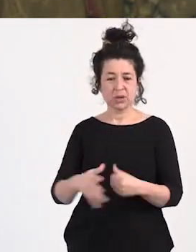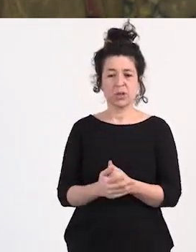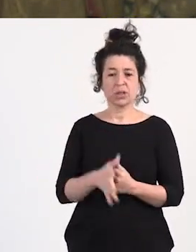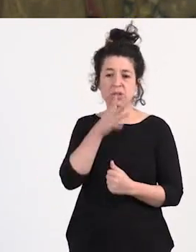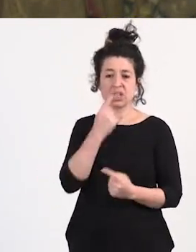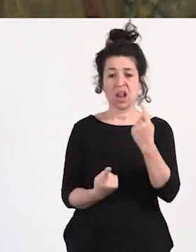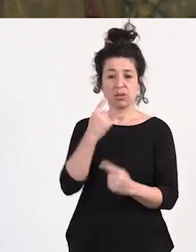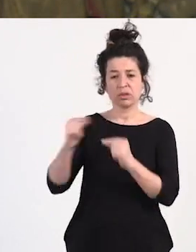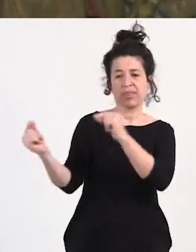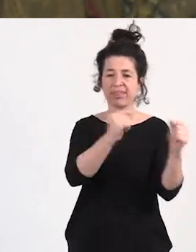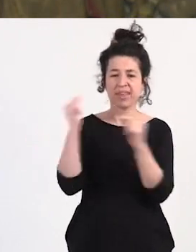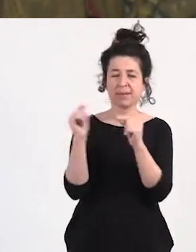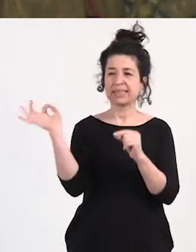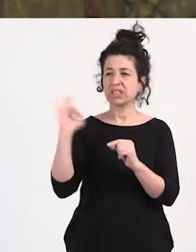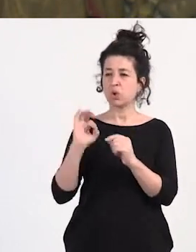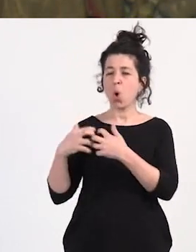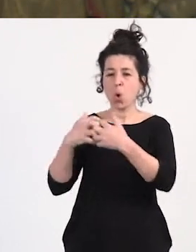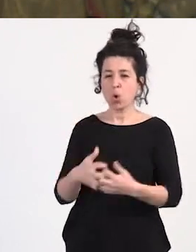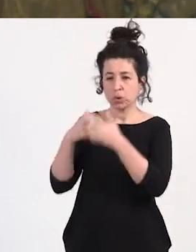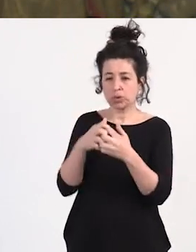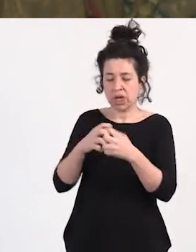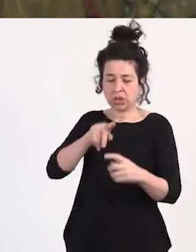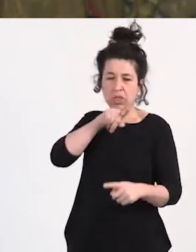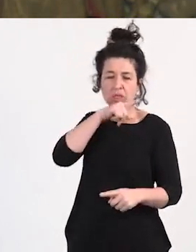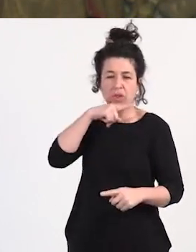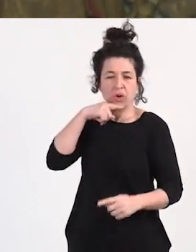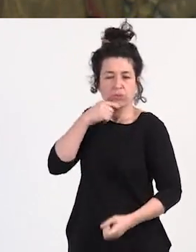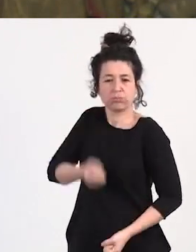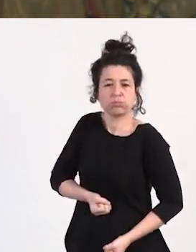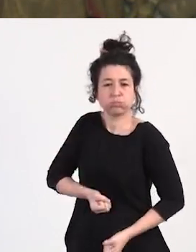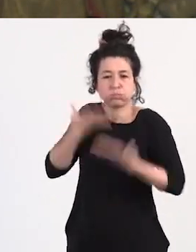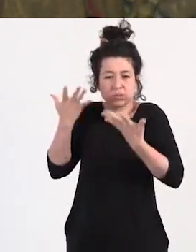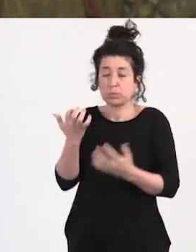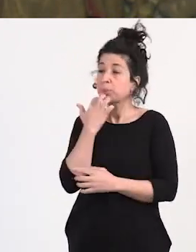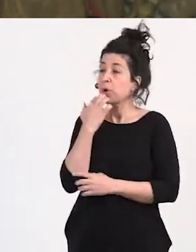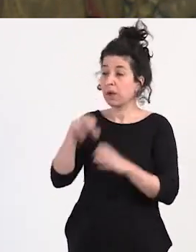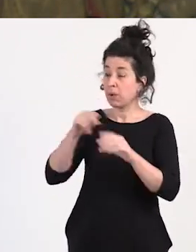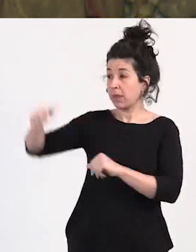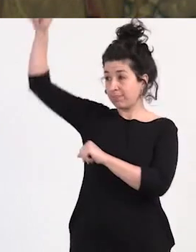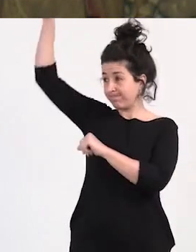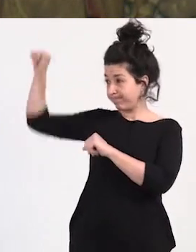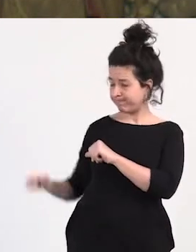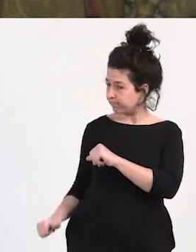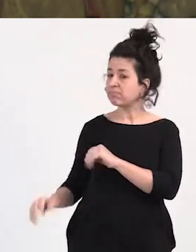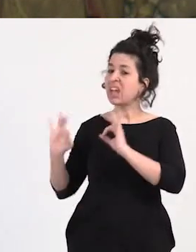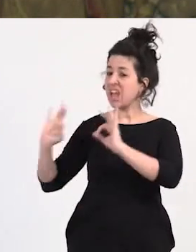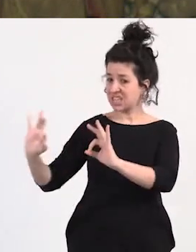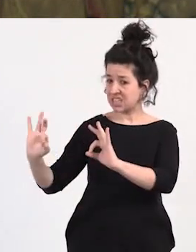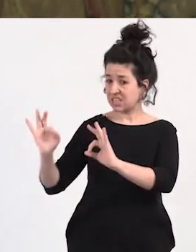pues sale el dolor hacia afuera como este vídeo que es absolutamente legítimo desde mi punto de vista.